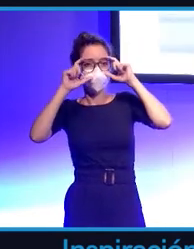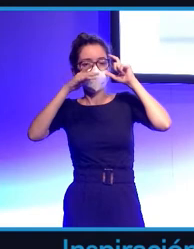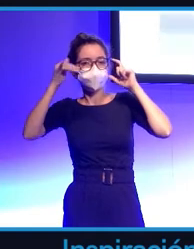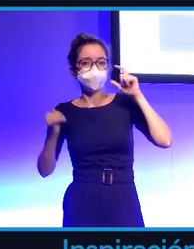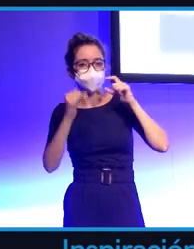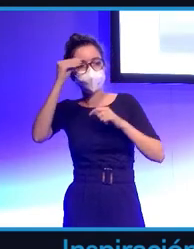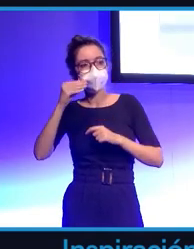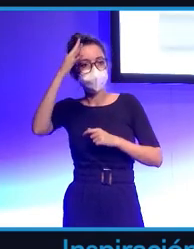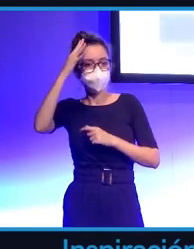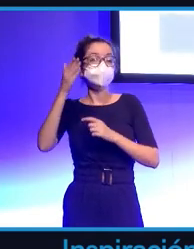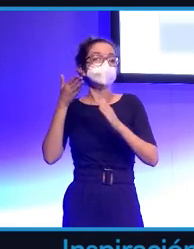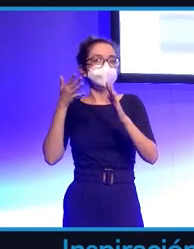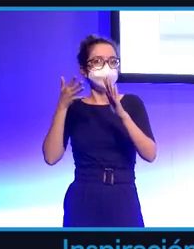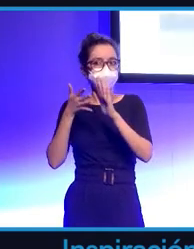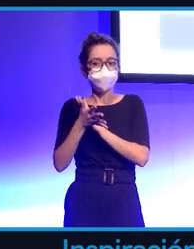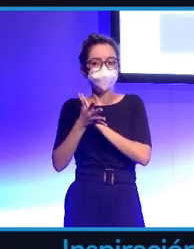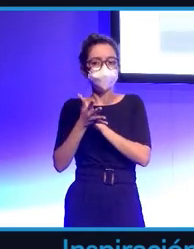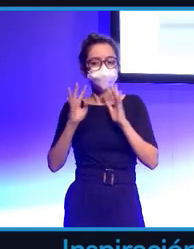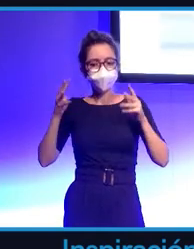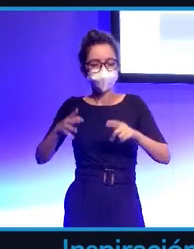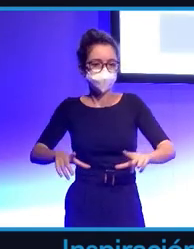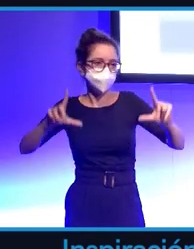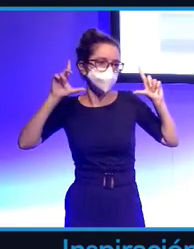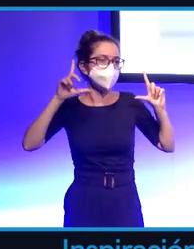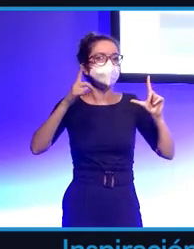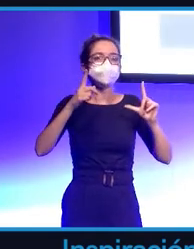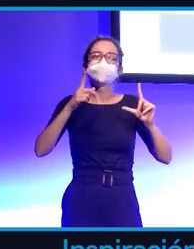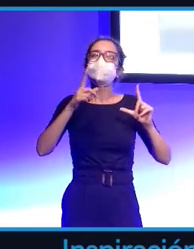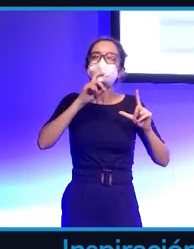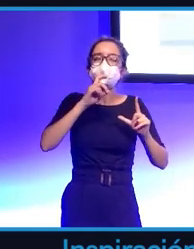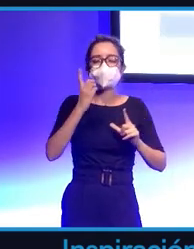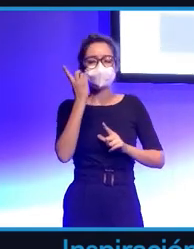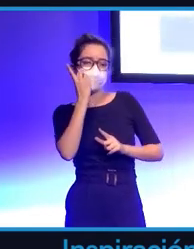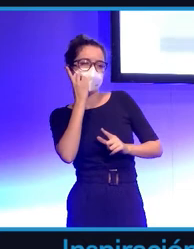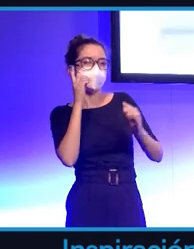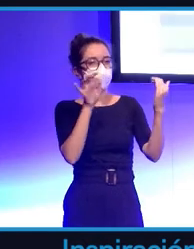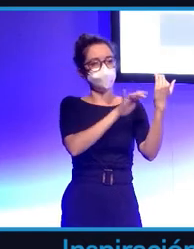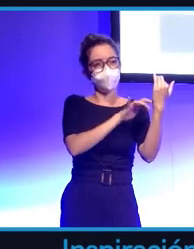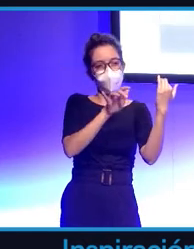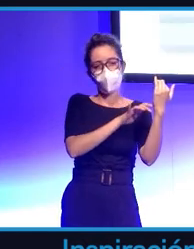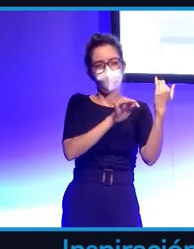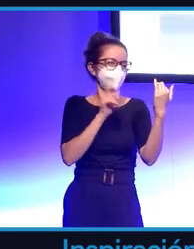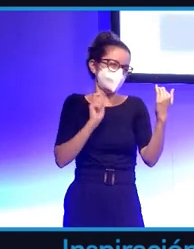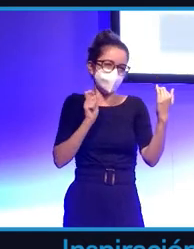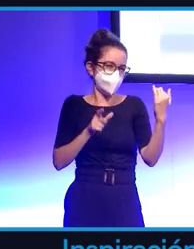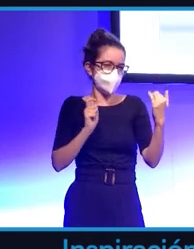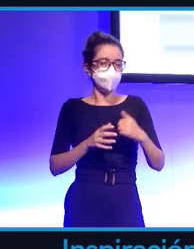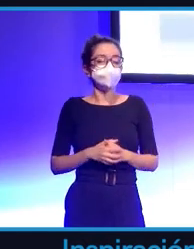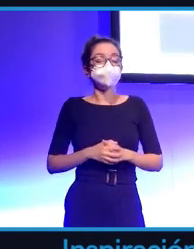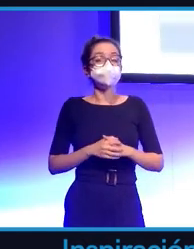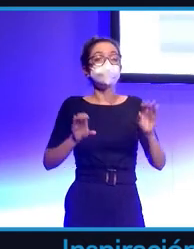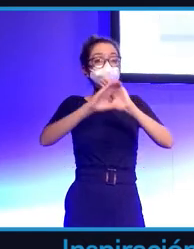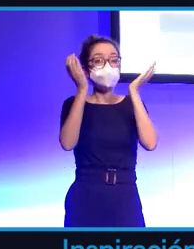acceder a estos metaversos tridimensionales con tu móvil, con tu PC, lo clásico que ya conocemos. Esos mundos